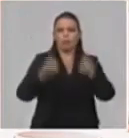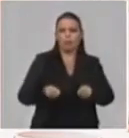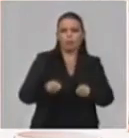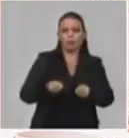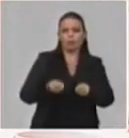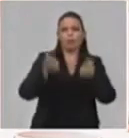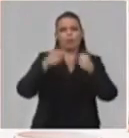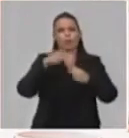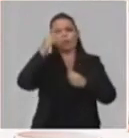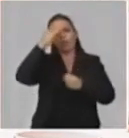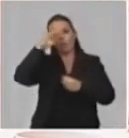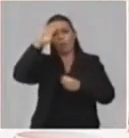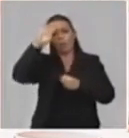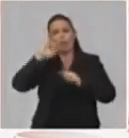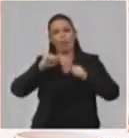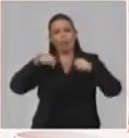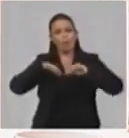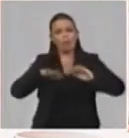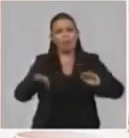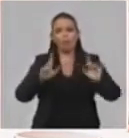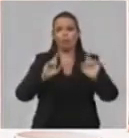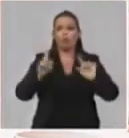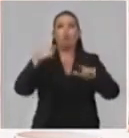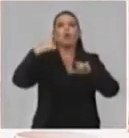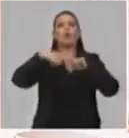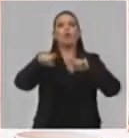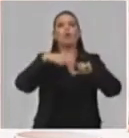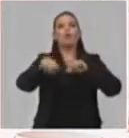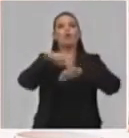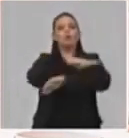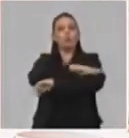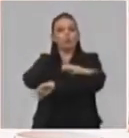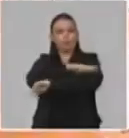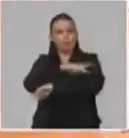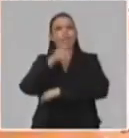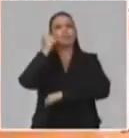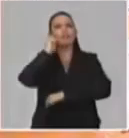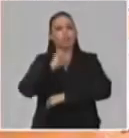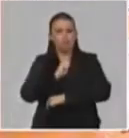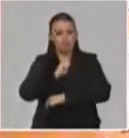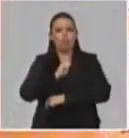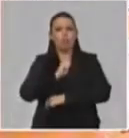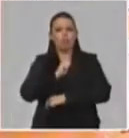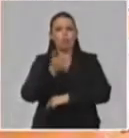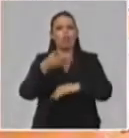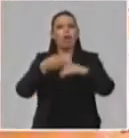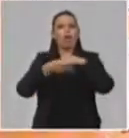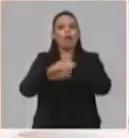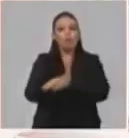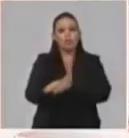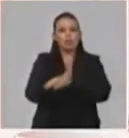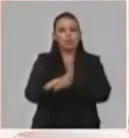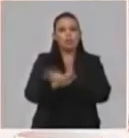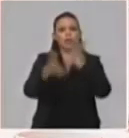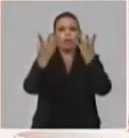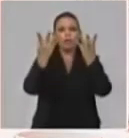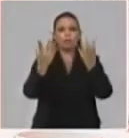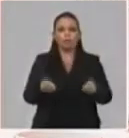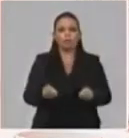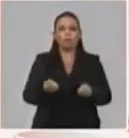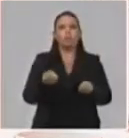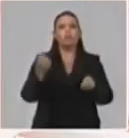de estudiantes de muchos países que realmente están también accediendo a CUBEDUCA. Incluso hemos mantenido